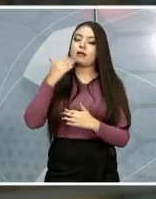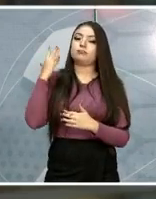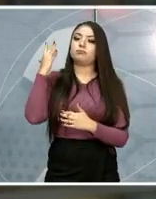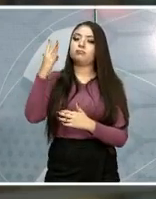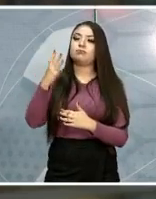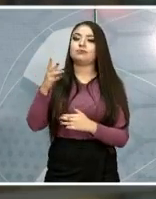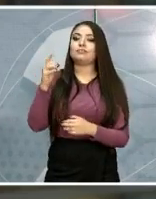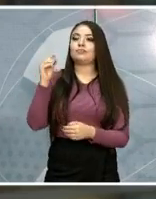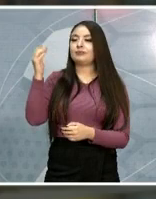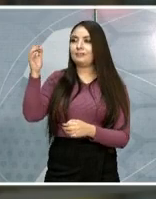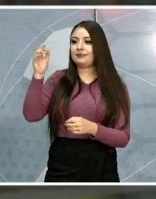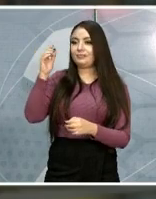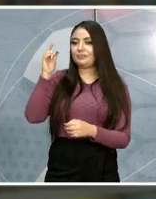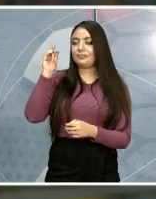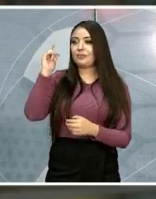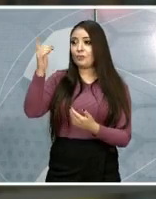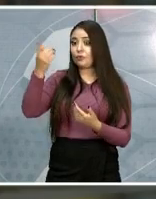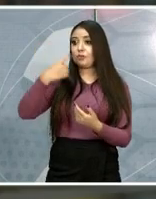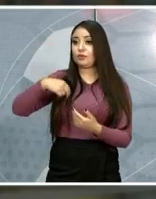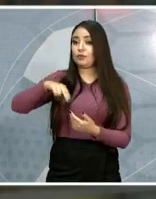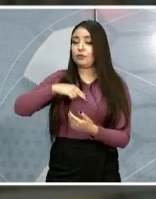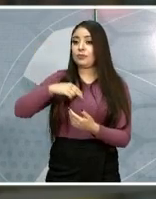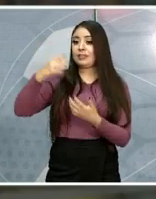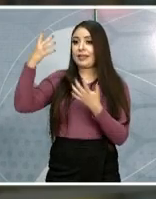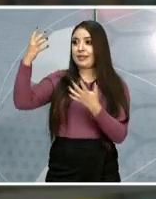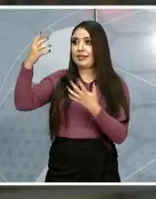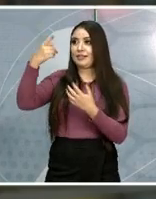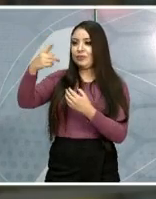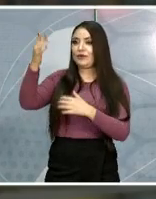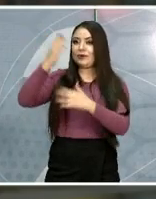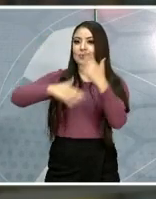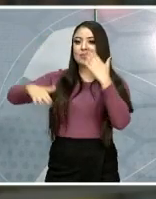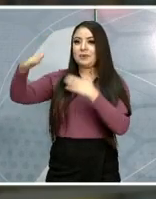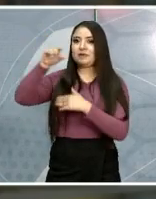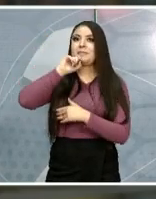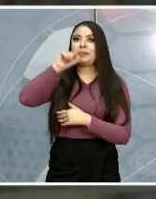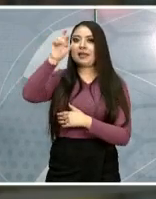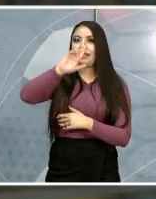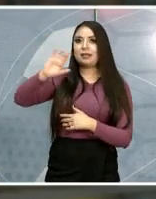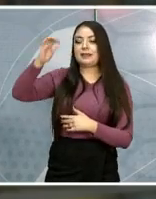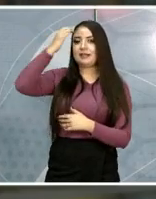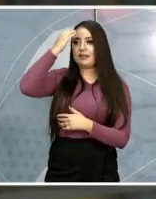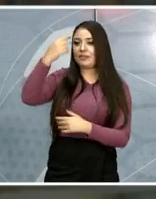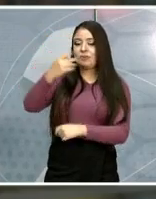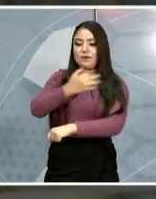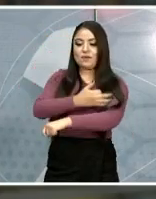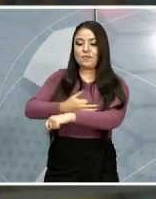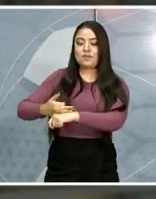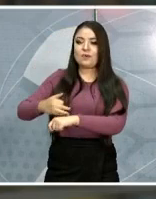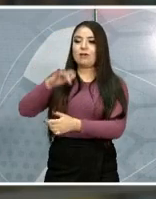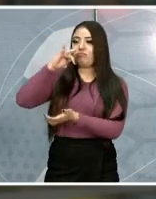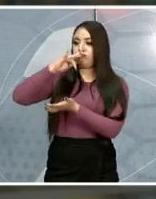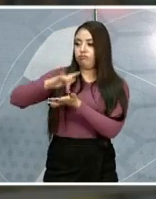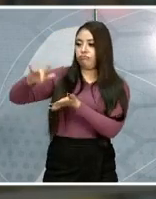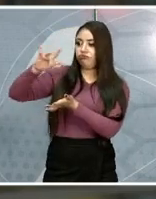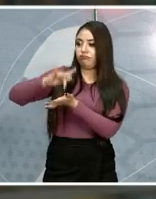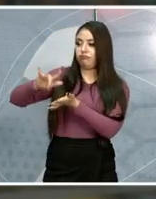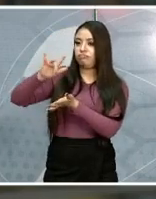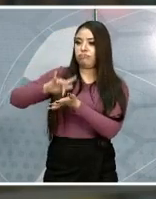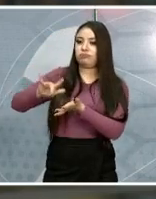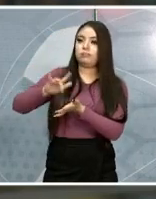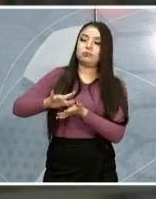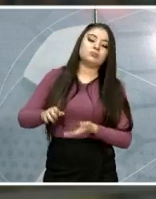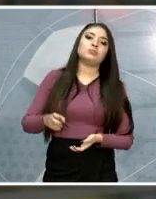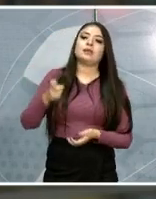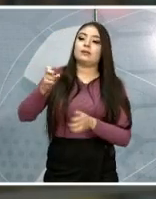éxito, y también el reconocimiento de tu familia por apoyarte y por impulsarte en todos